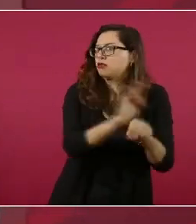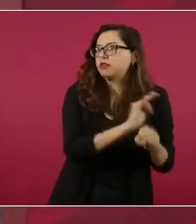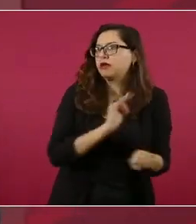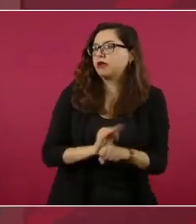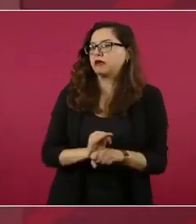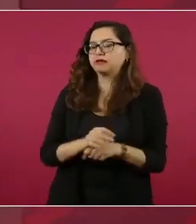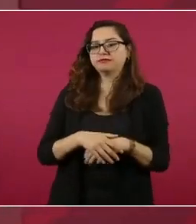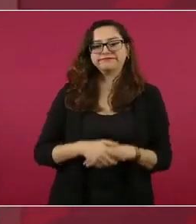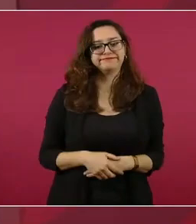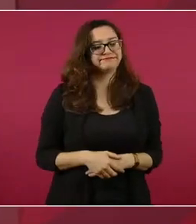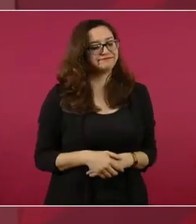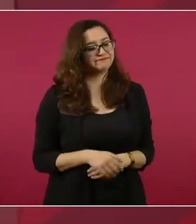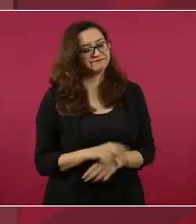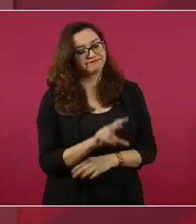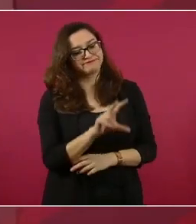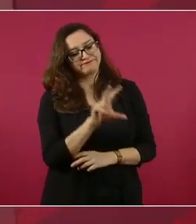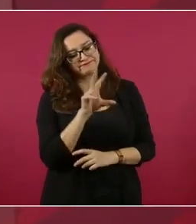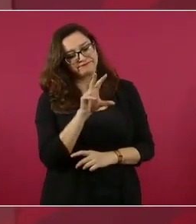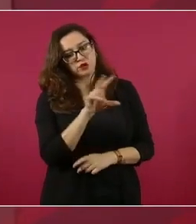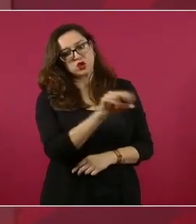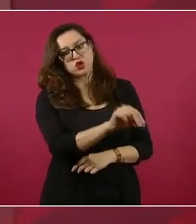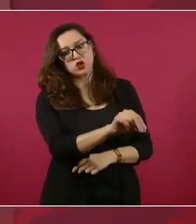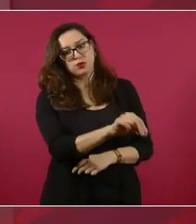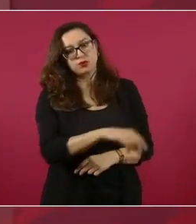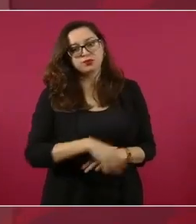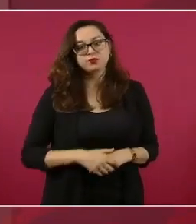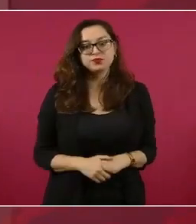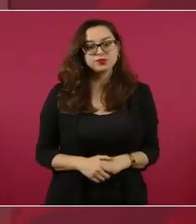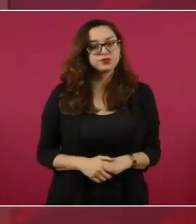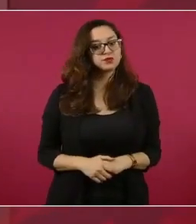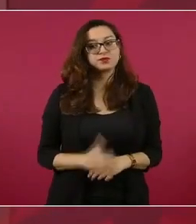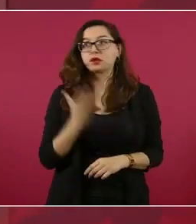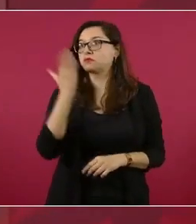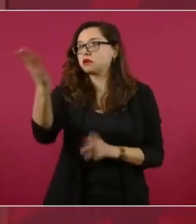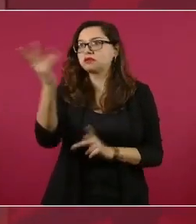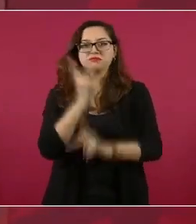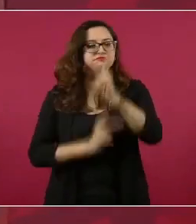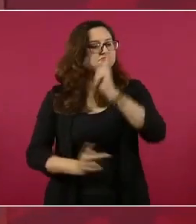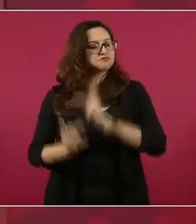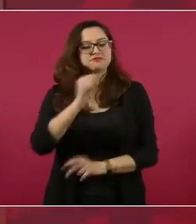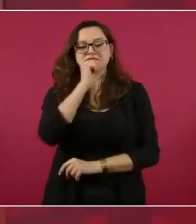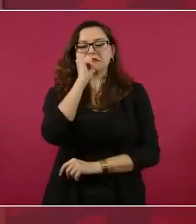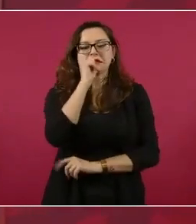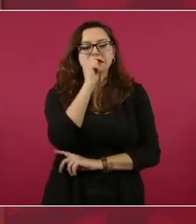y dijimos no, no, no, vamos a pedir deuda.